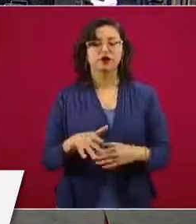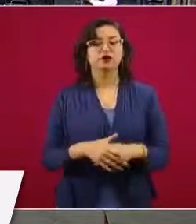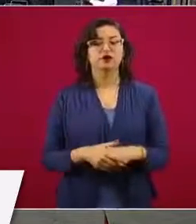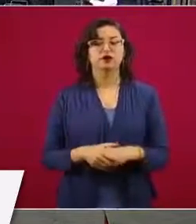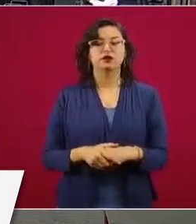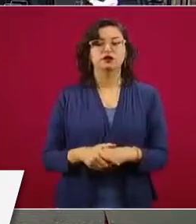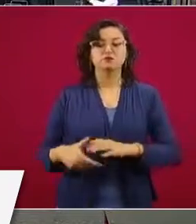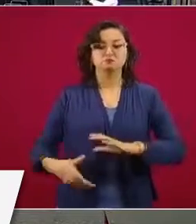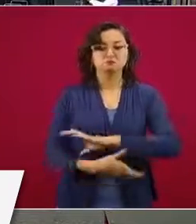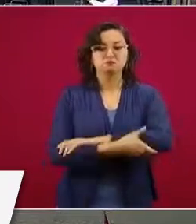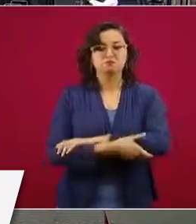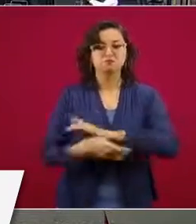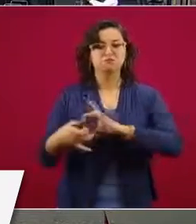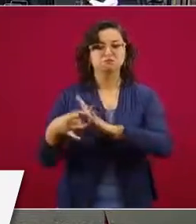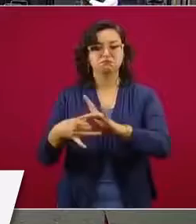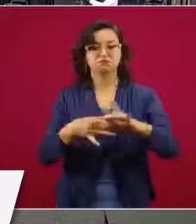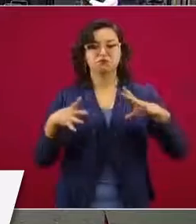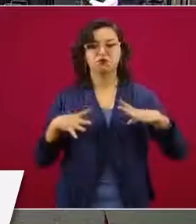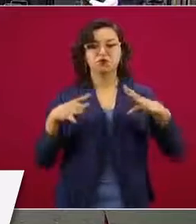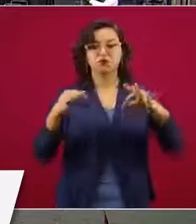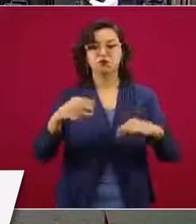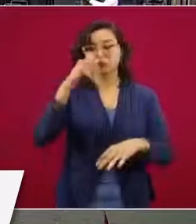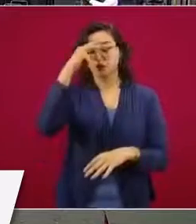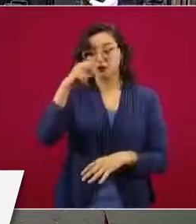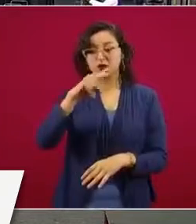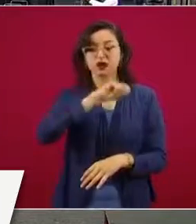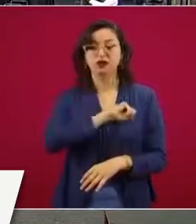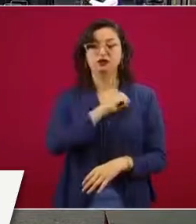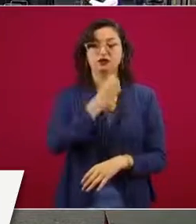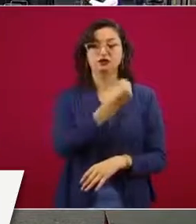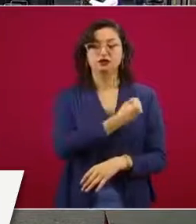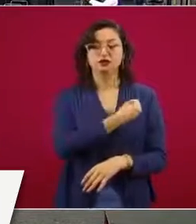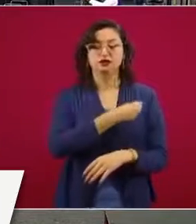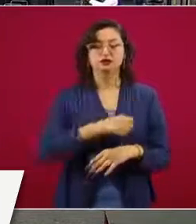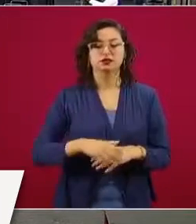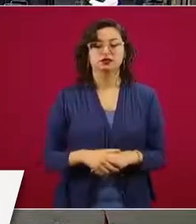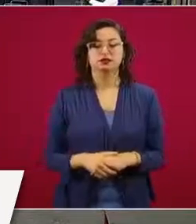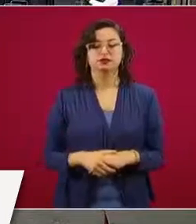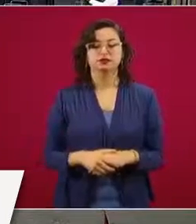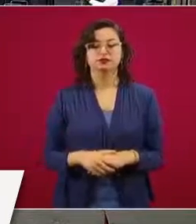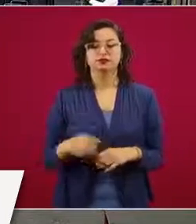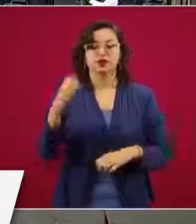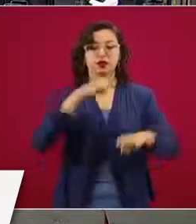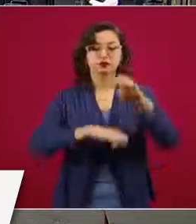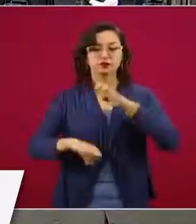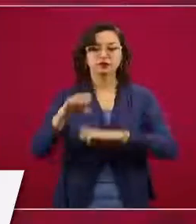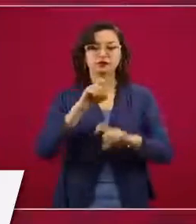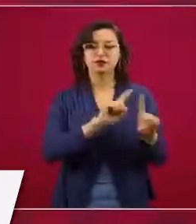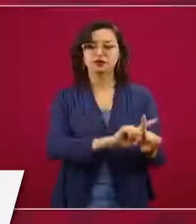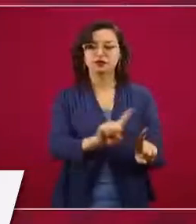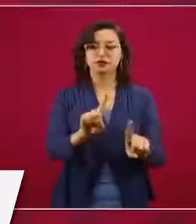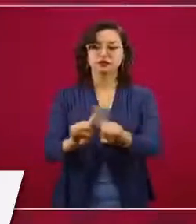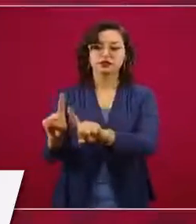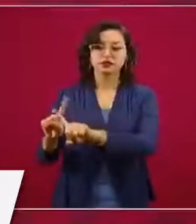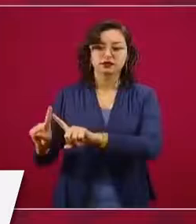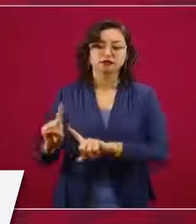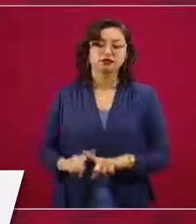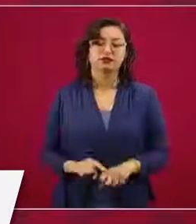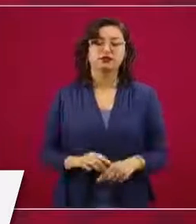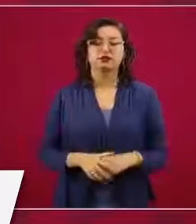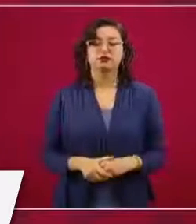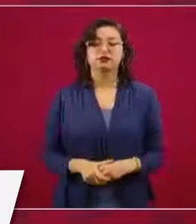solidaridad de la Fundación Mexicana para la Salud, de las empresas, de